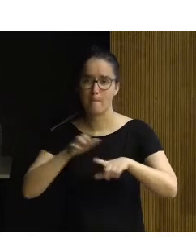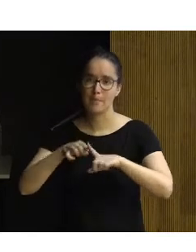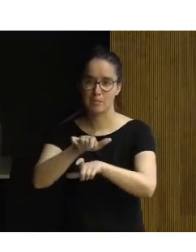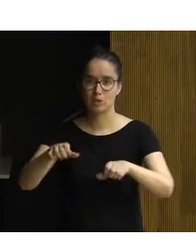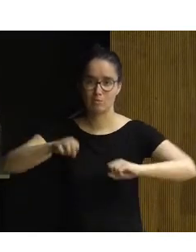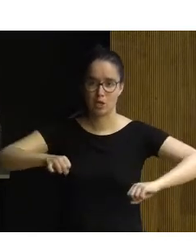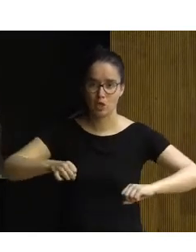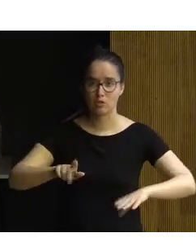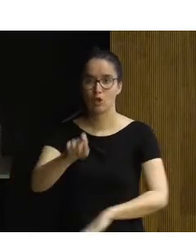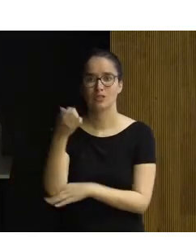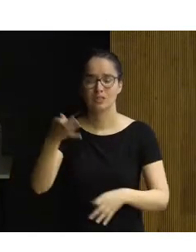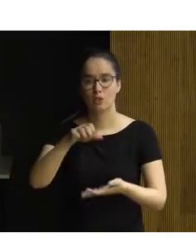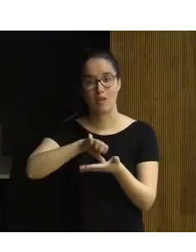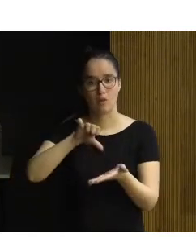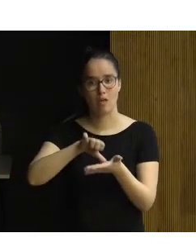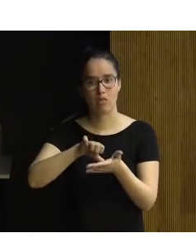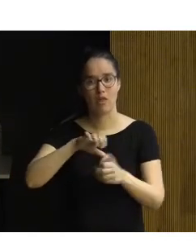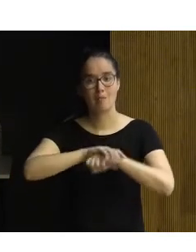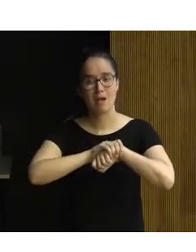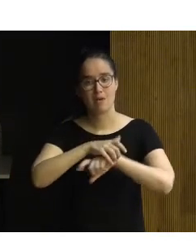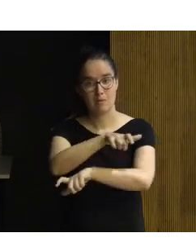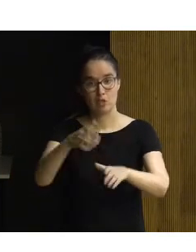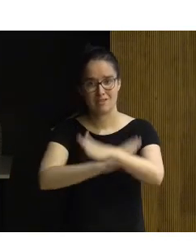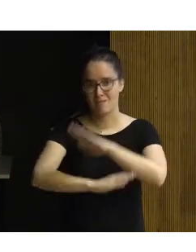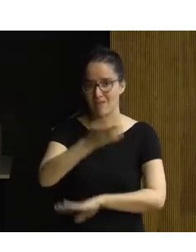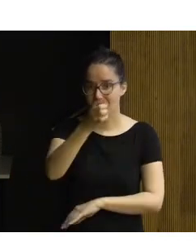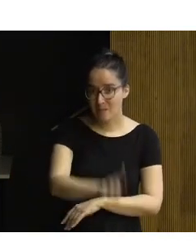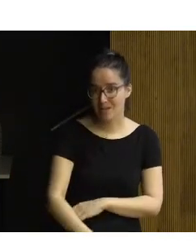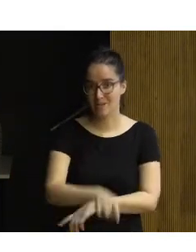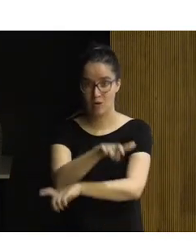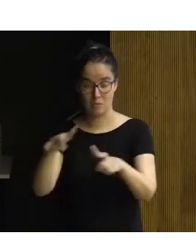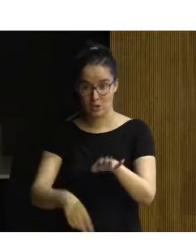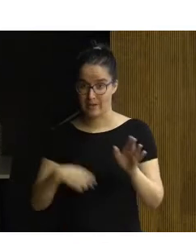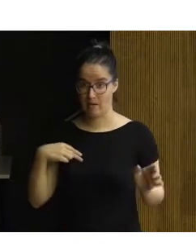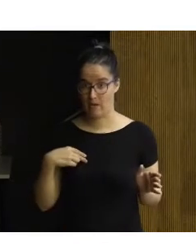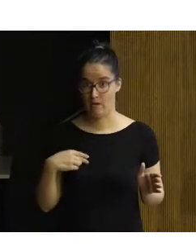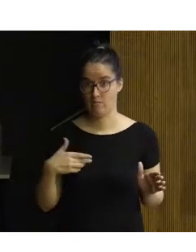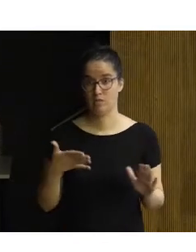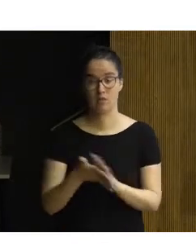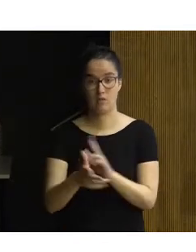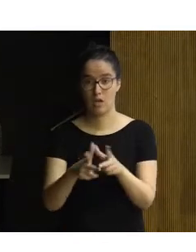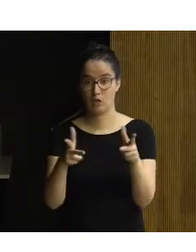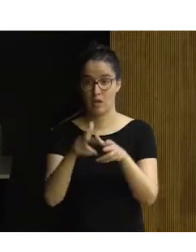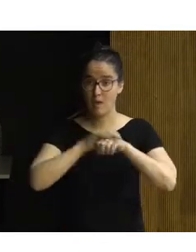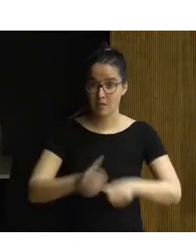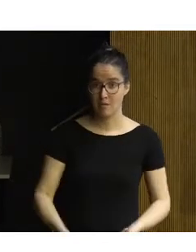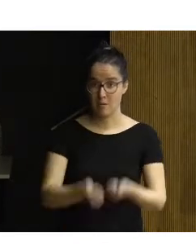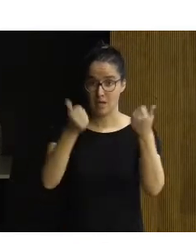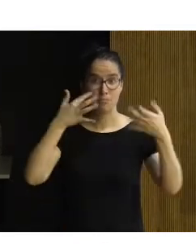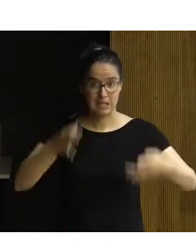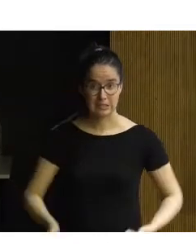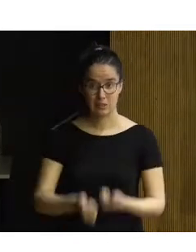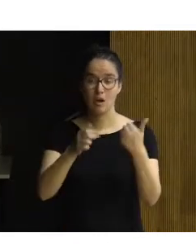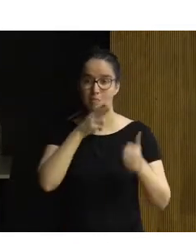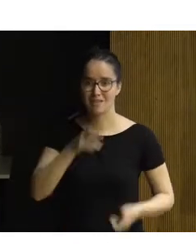pues consigues que esa ciudad sea amigable con las personas con discapacidad y con la población en general, que es una sociedad más amigable, más segura,